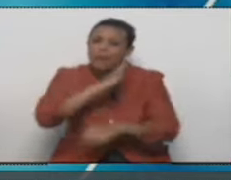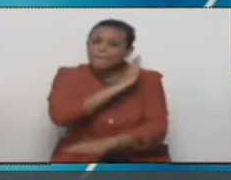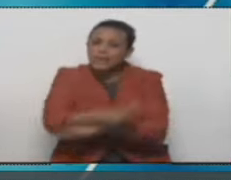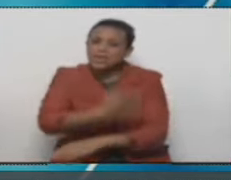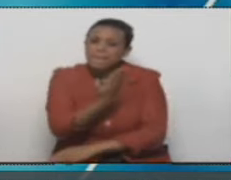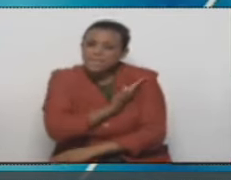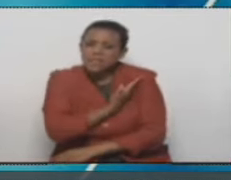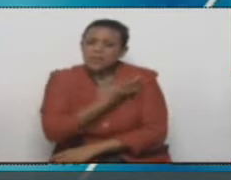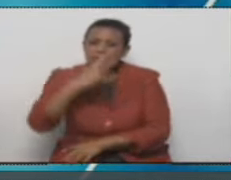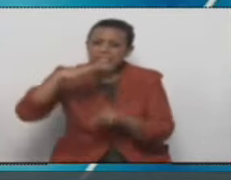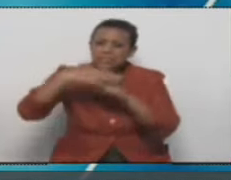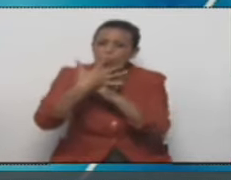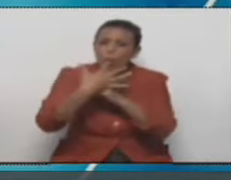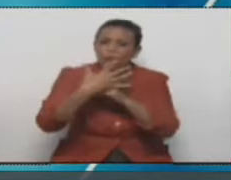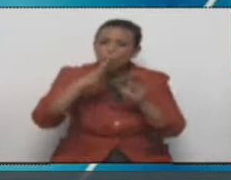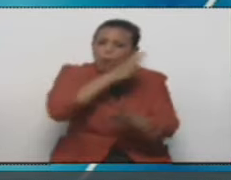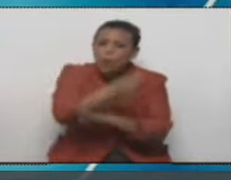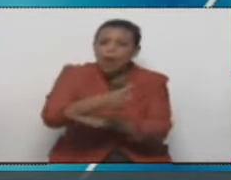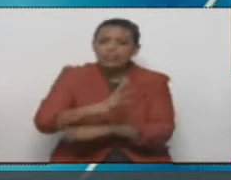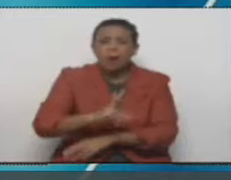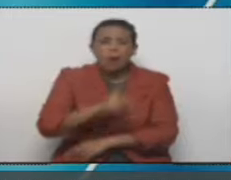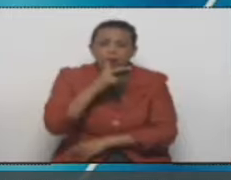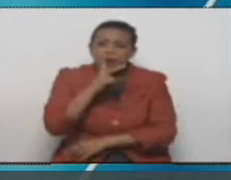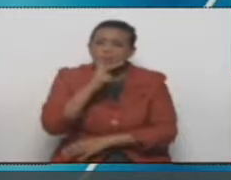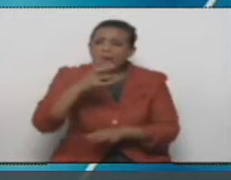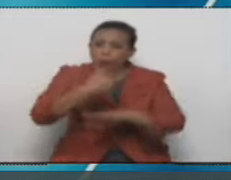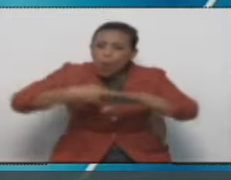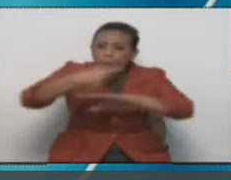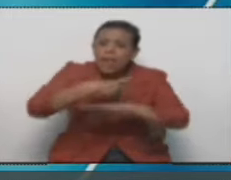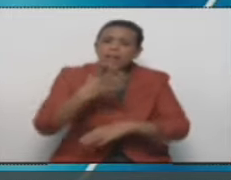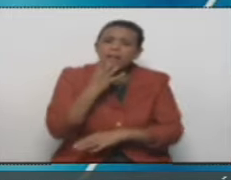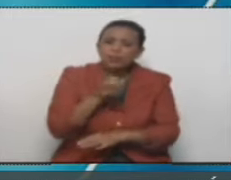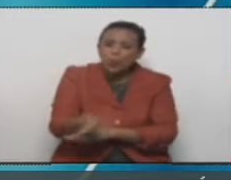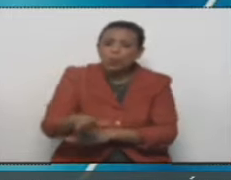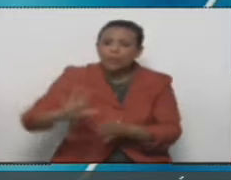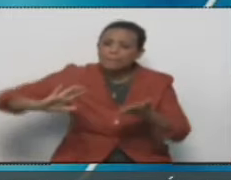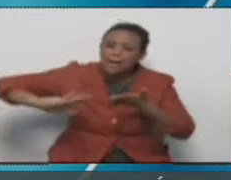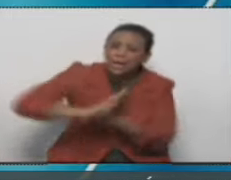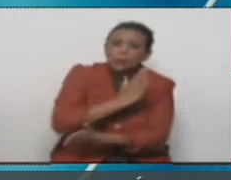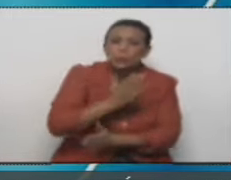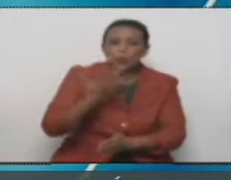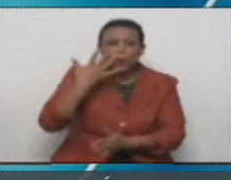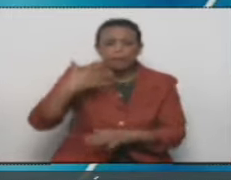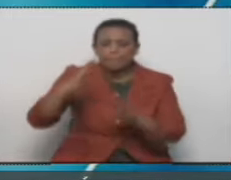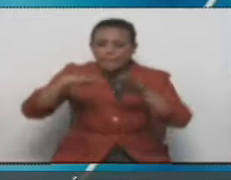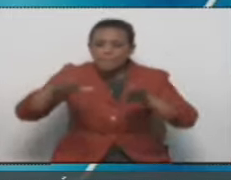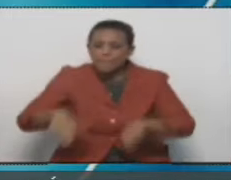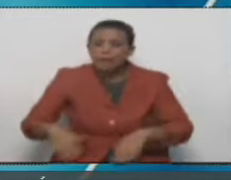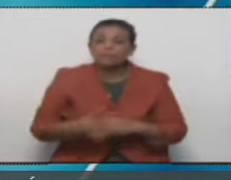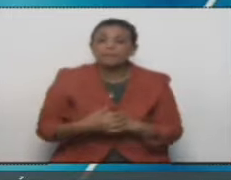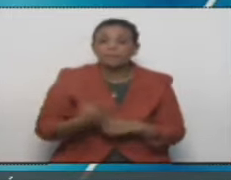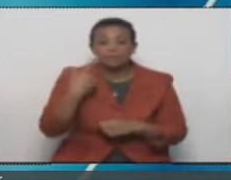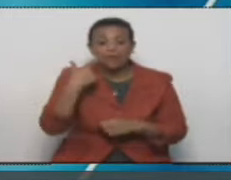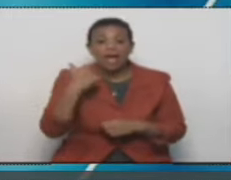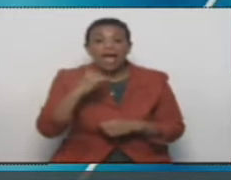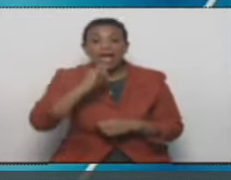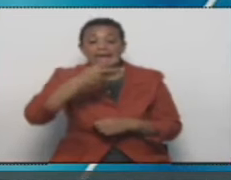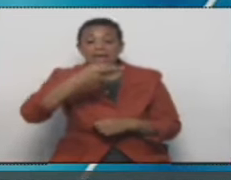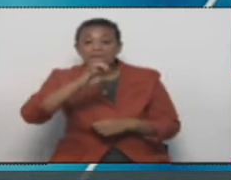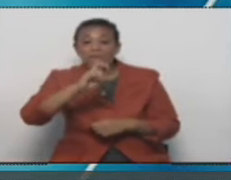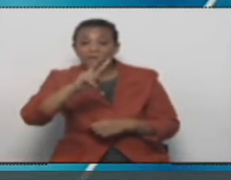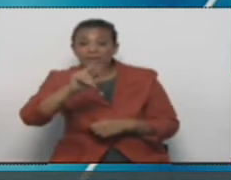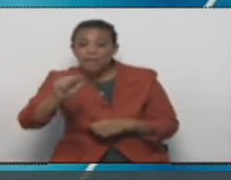este momento de un ataque criminal para destruir al pueblo árabe del Líbano. Edwin Julián Sierra,